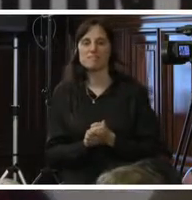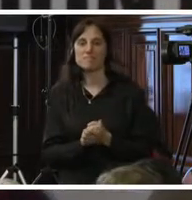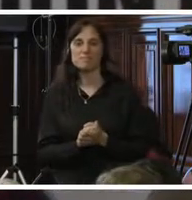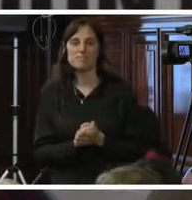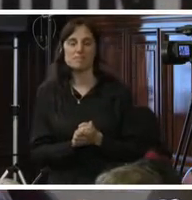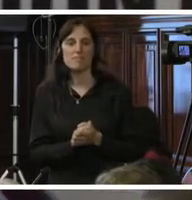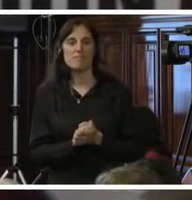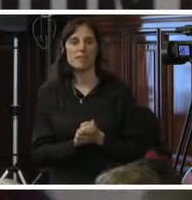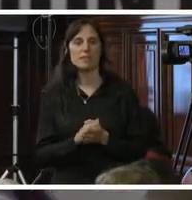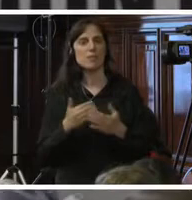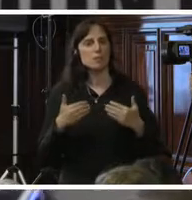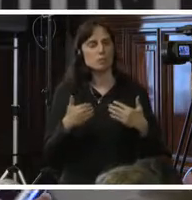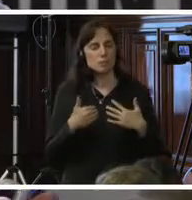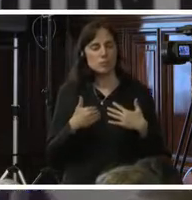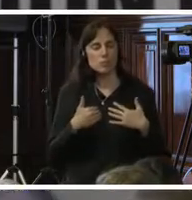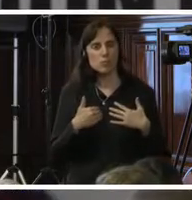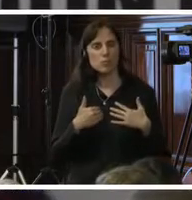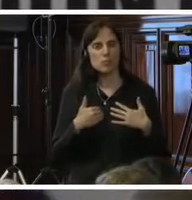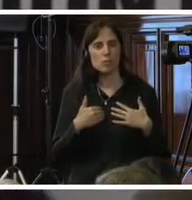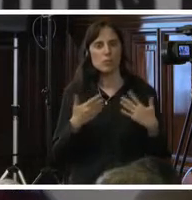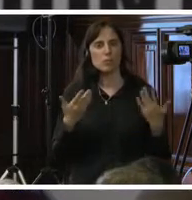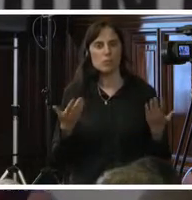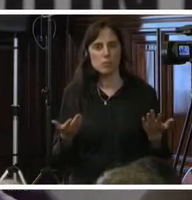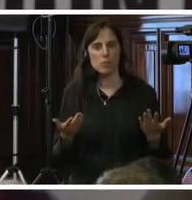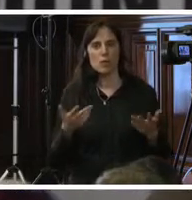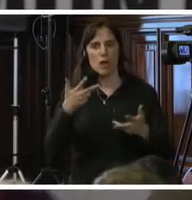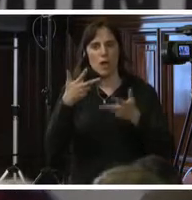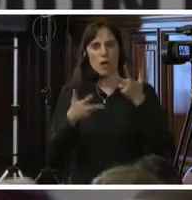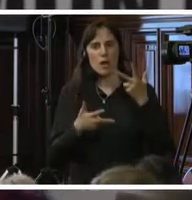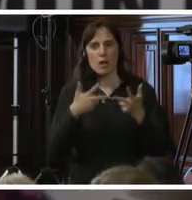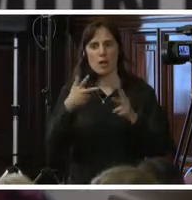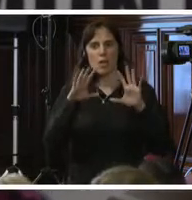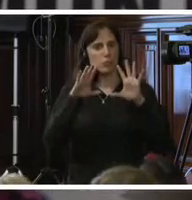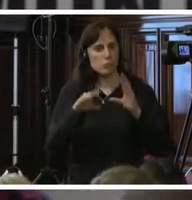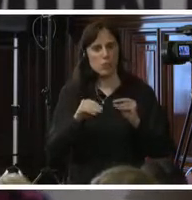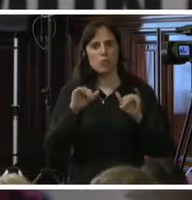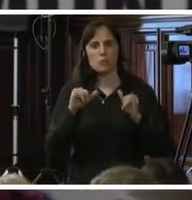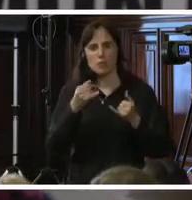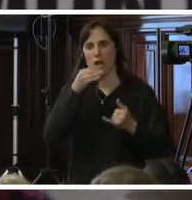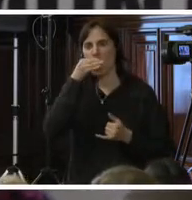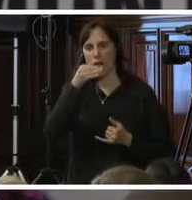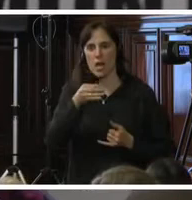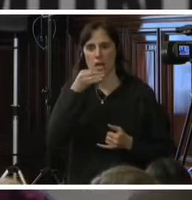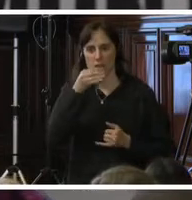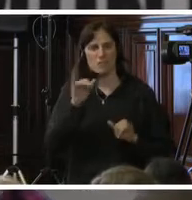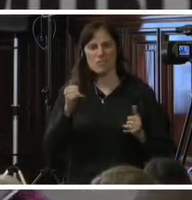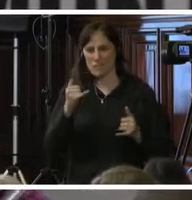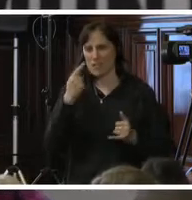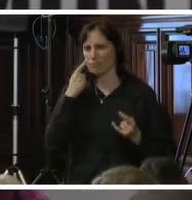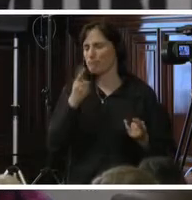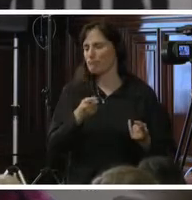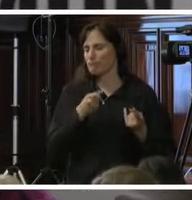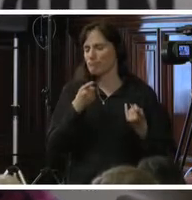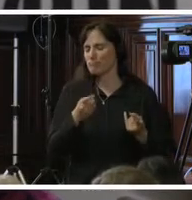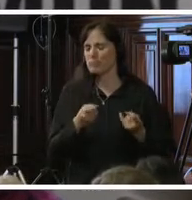No voy a referirme a todo lo que hemos mencionado porque ya todos lo saben,